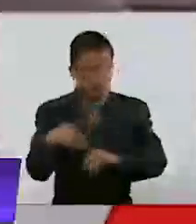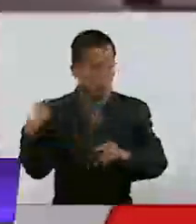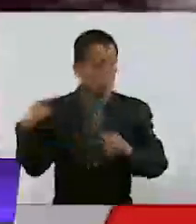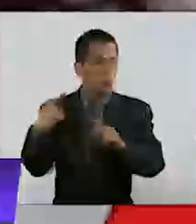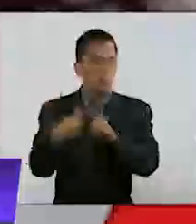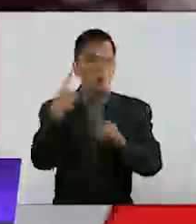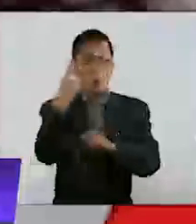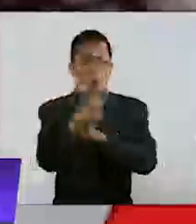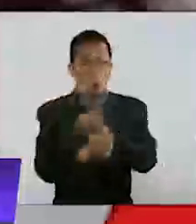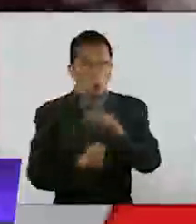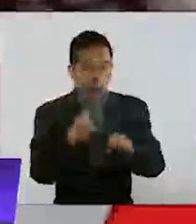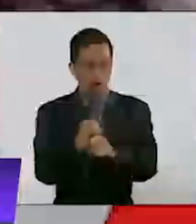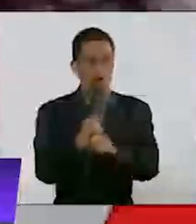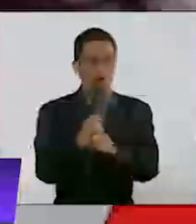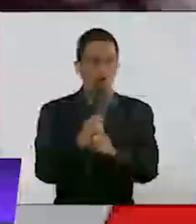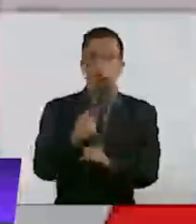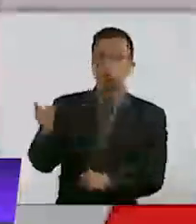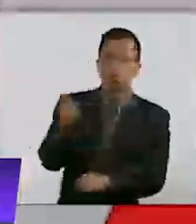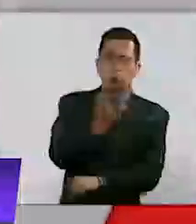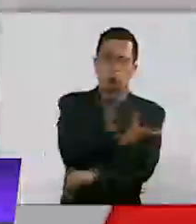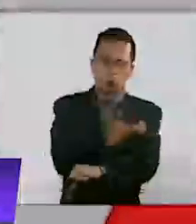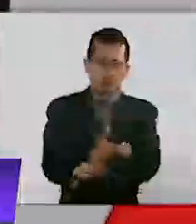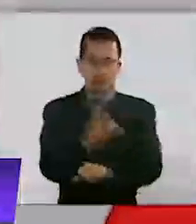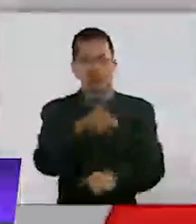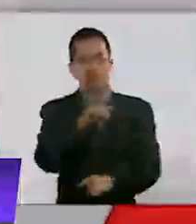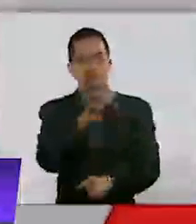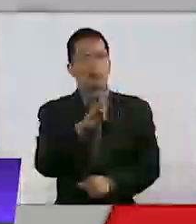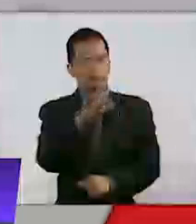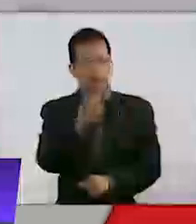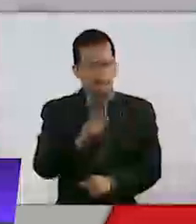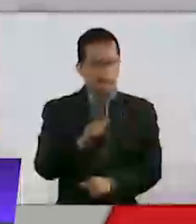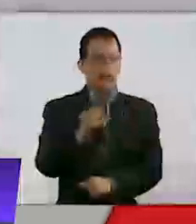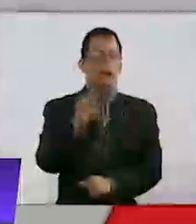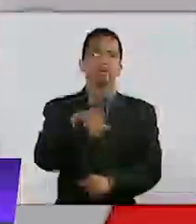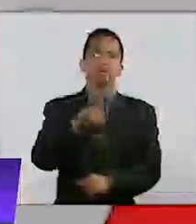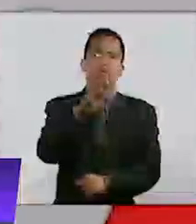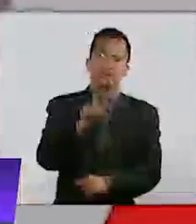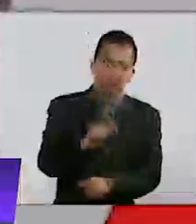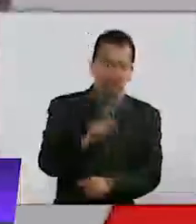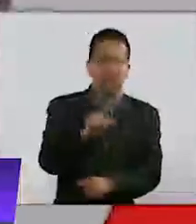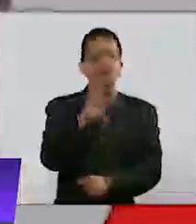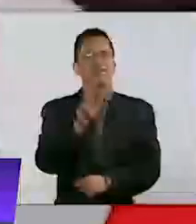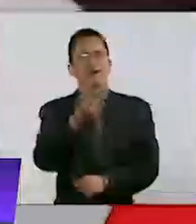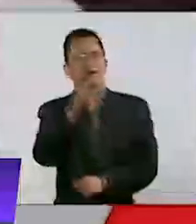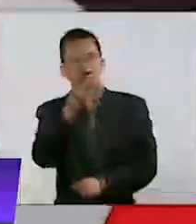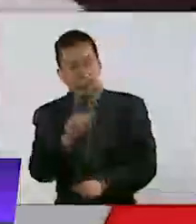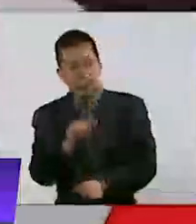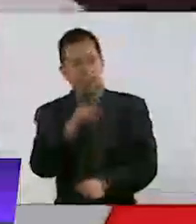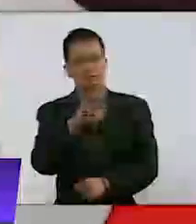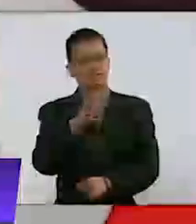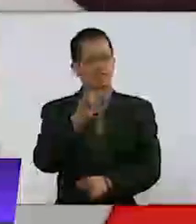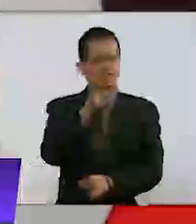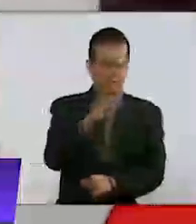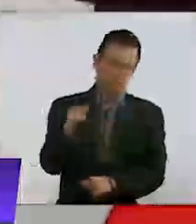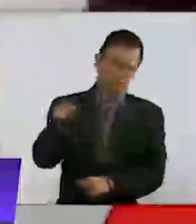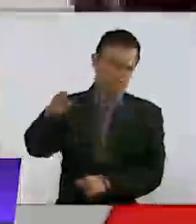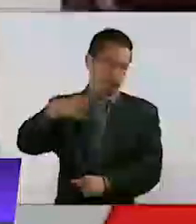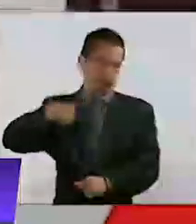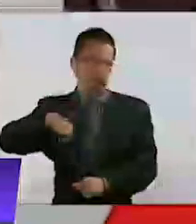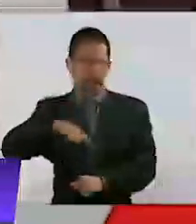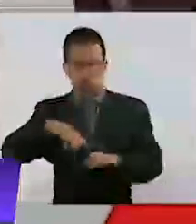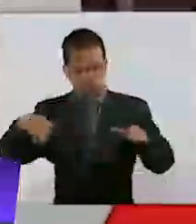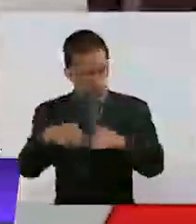mi compañera Marcela, mi compañera Sandra, mi compañera Fernanda, mi compañera Isabel y todas las que conformamos el Frente Nacional para la Seguridad,